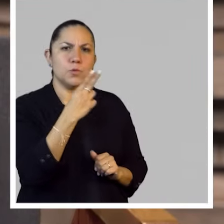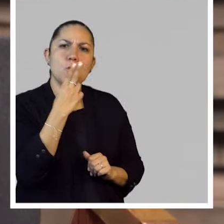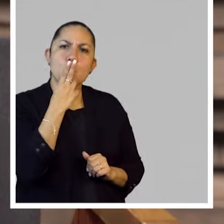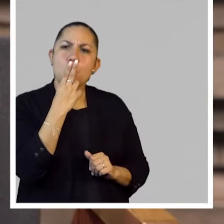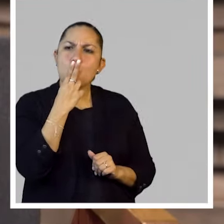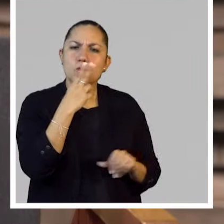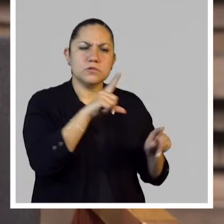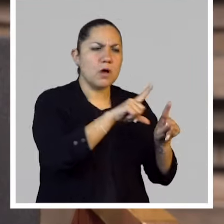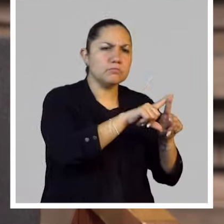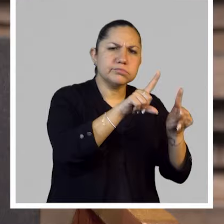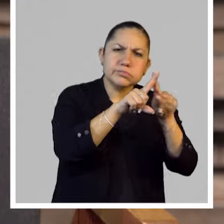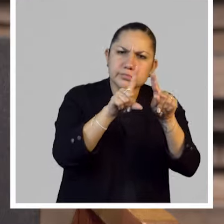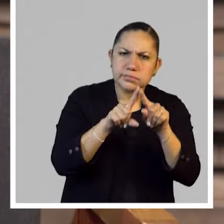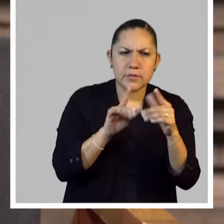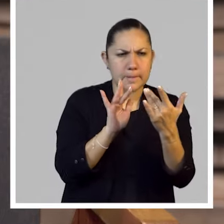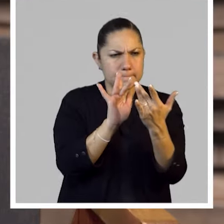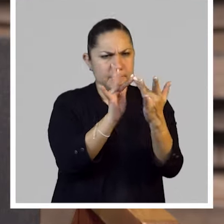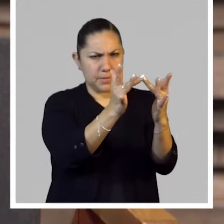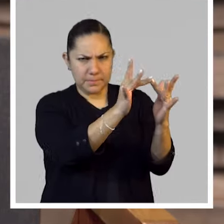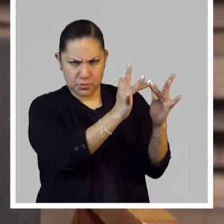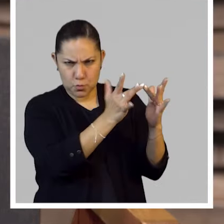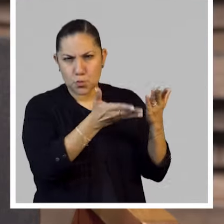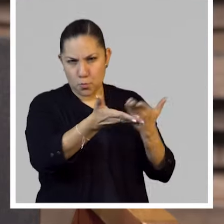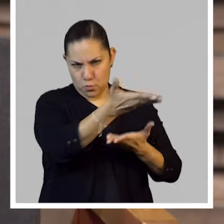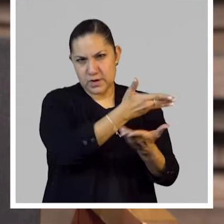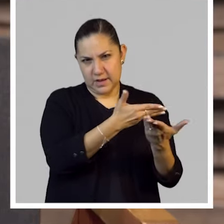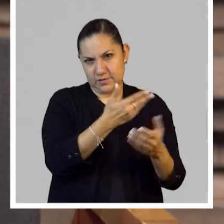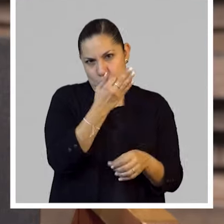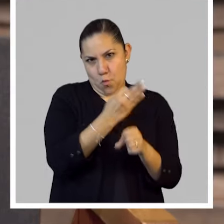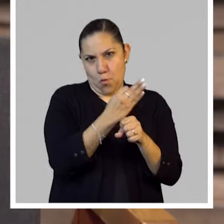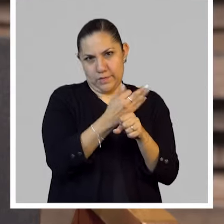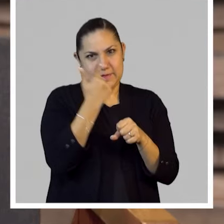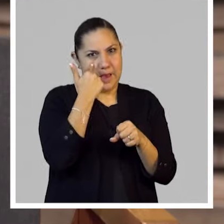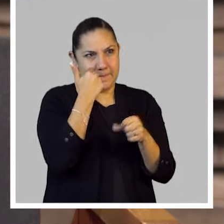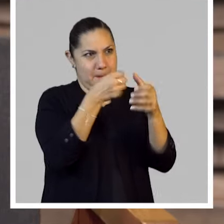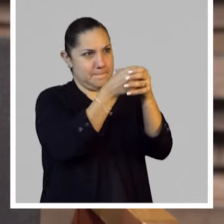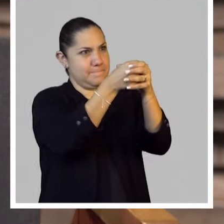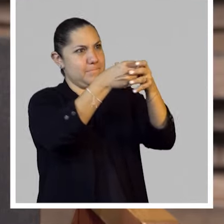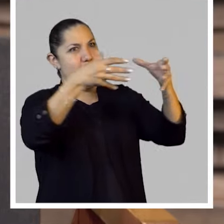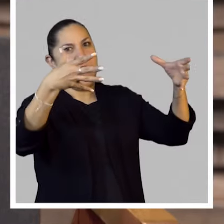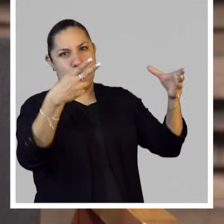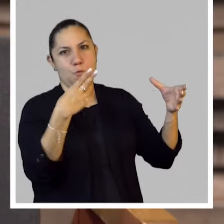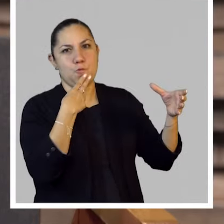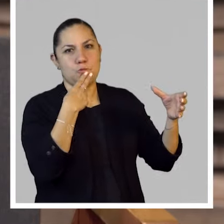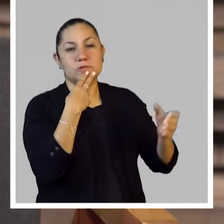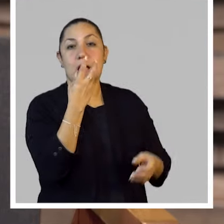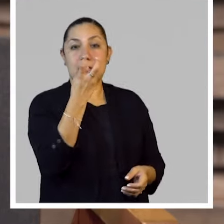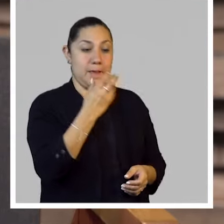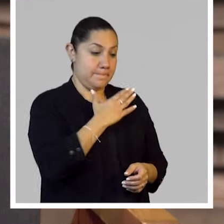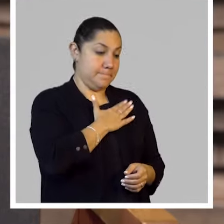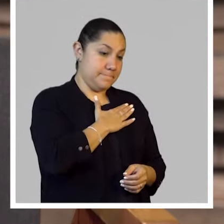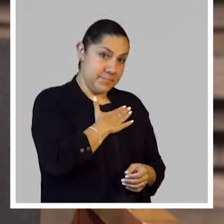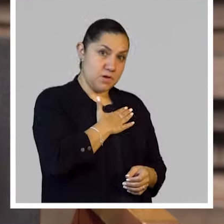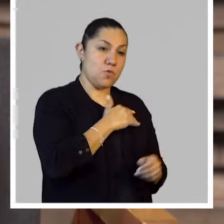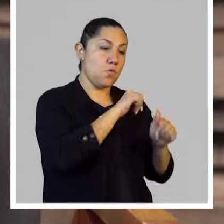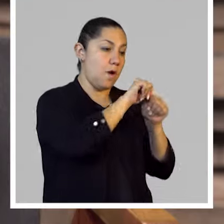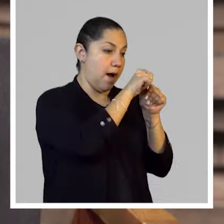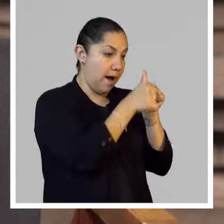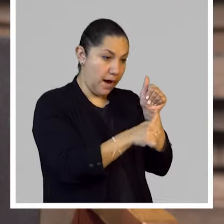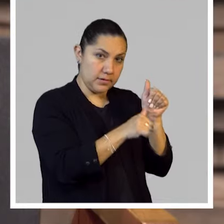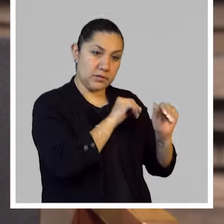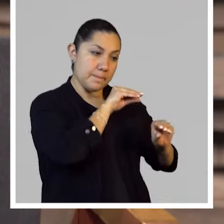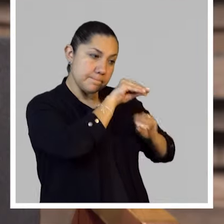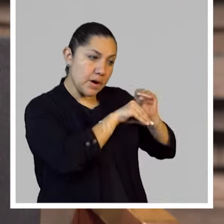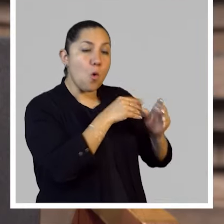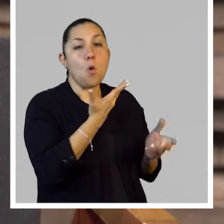comunicación que están en boga como para distribuir sus piezas artísticas o